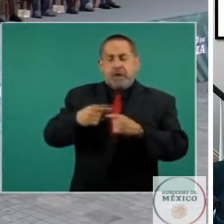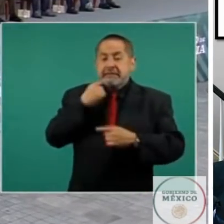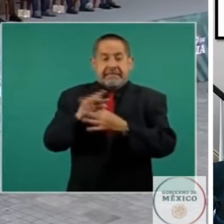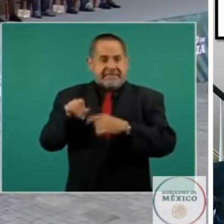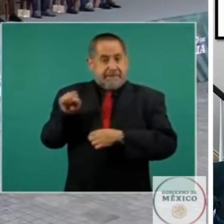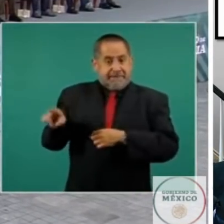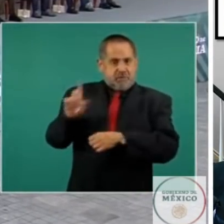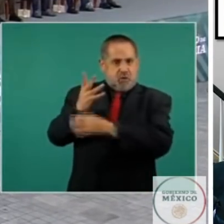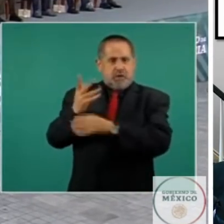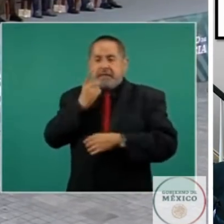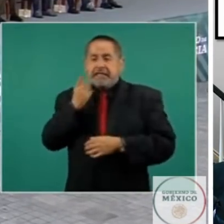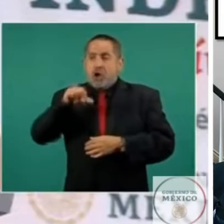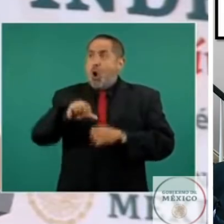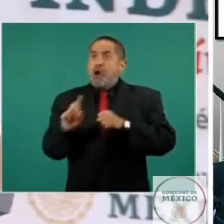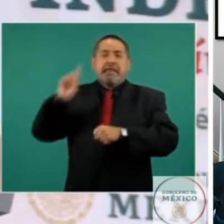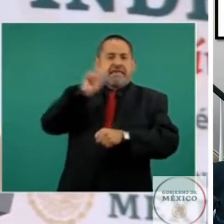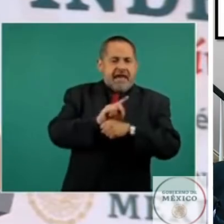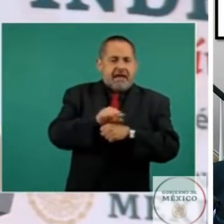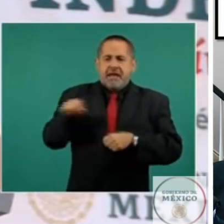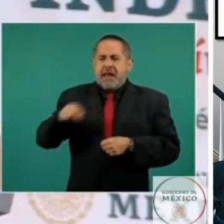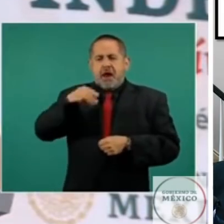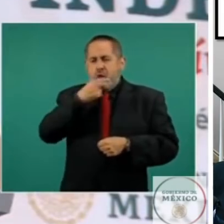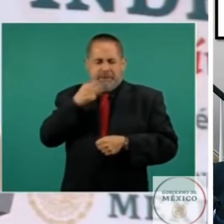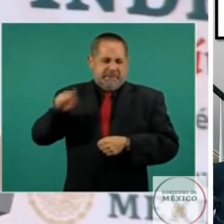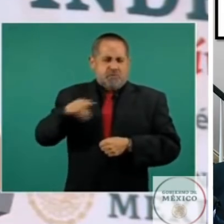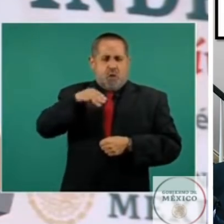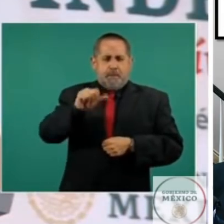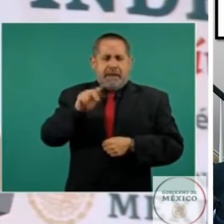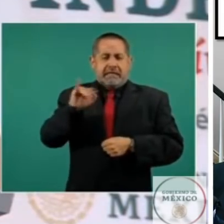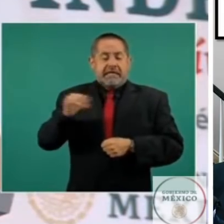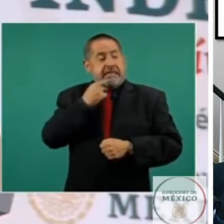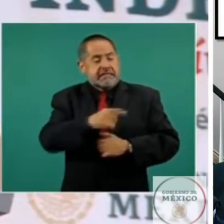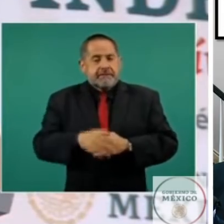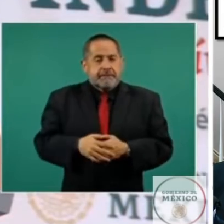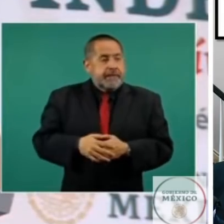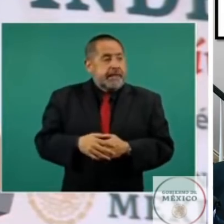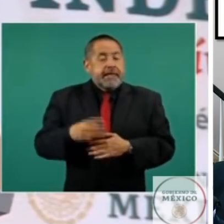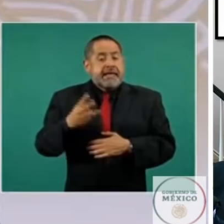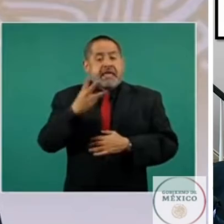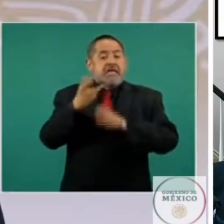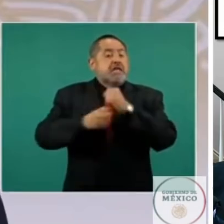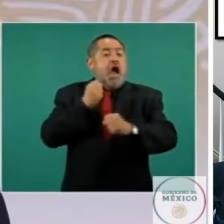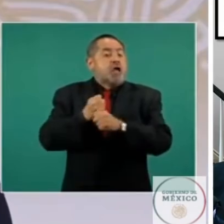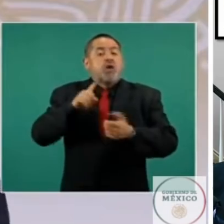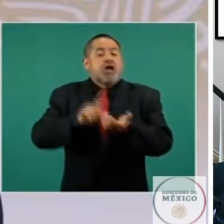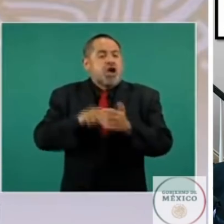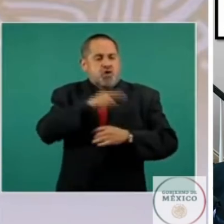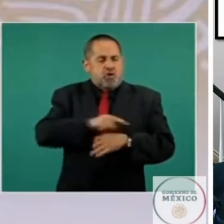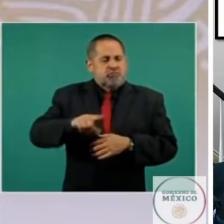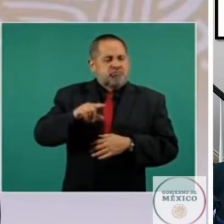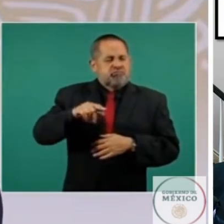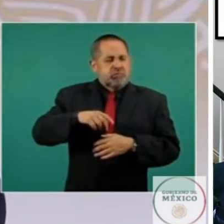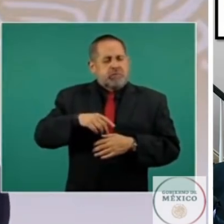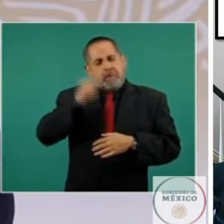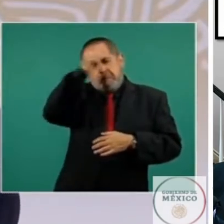fecha que conmemoramos hoy, Martí expresa, 300 años después, un cura citó su aldea guerra